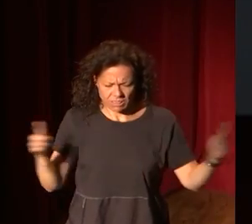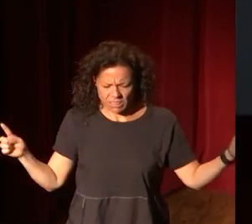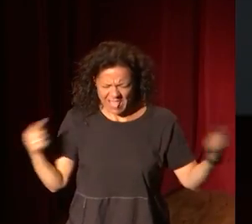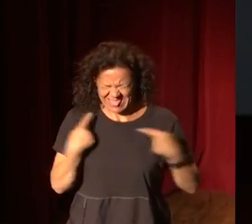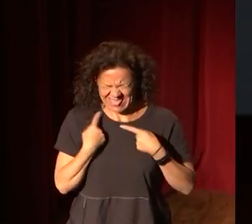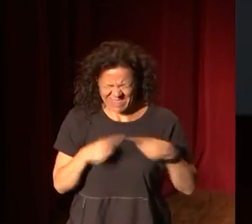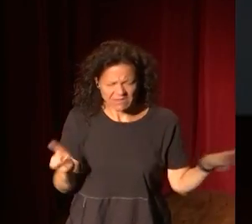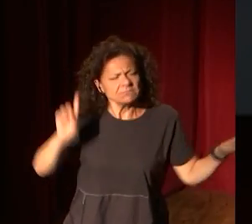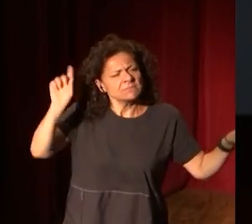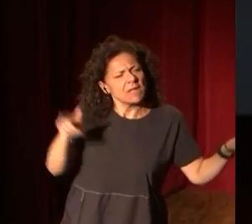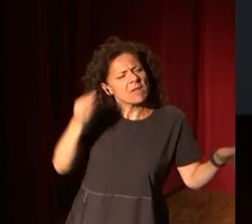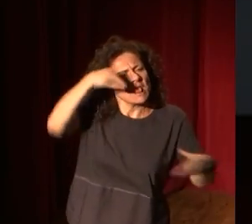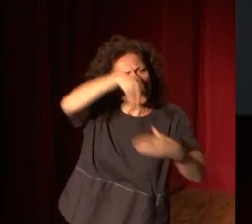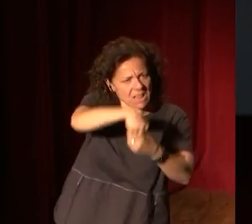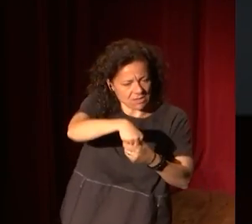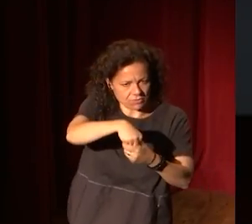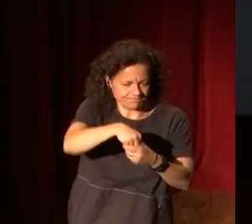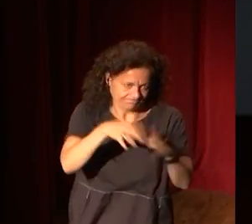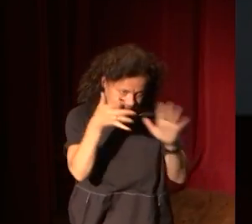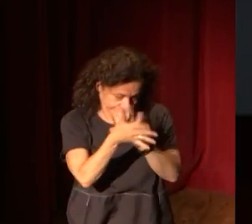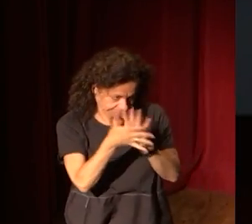a nivel interno. Es decir,